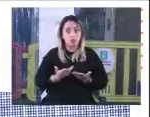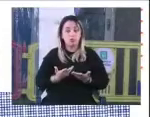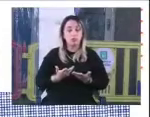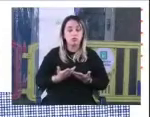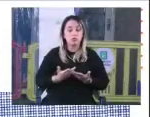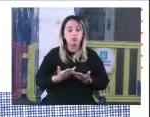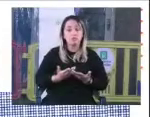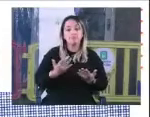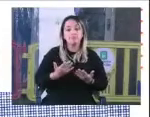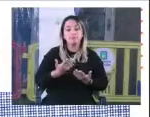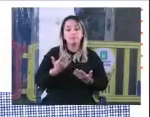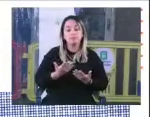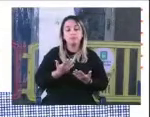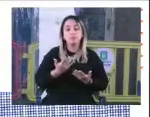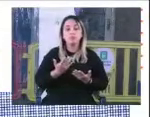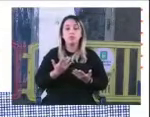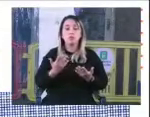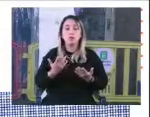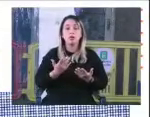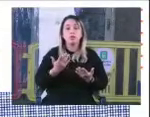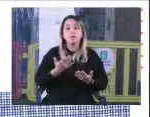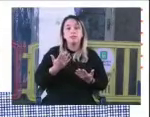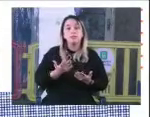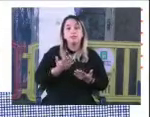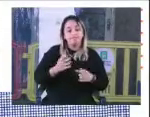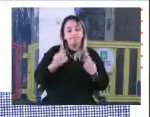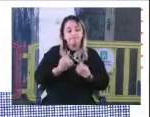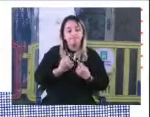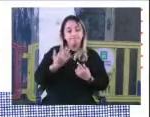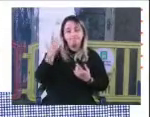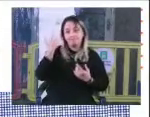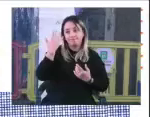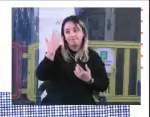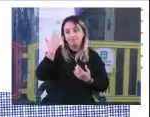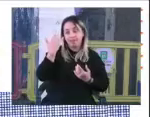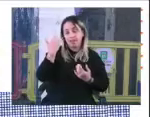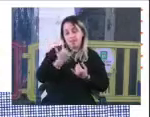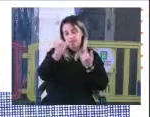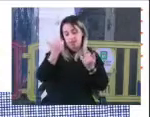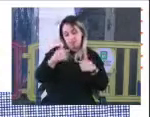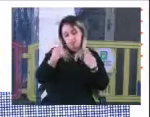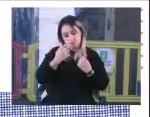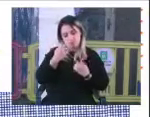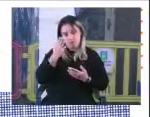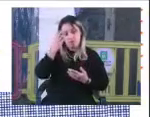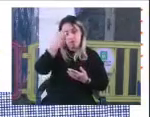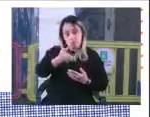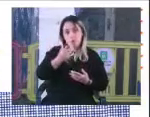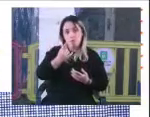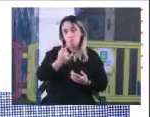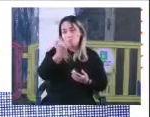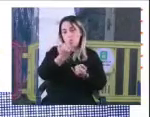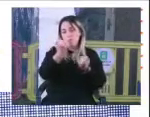de aquellos, ¿cómo se llama?, de aquel día que nosotros estuvimos abiertos, que fue